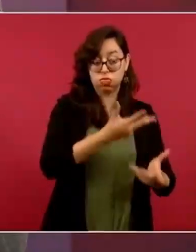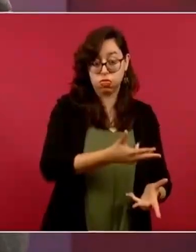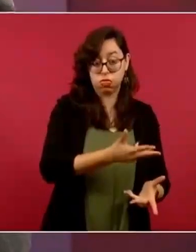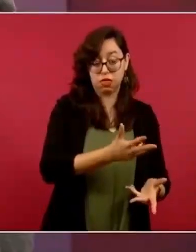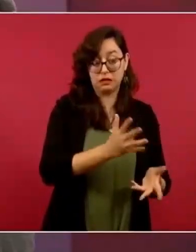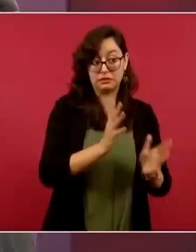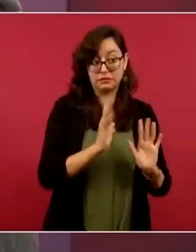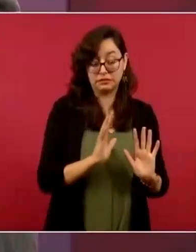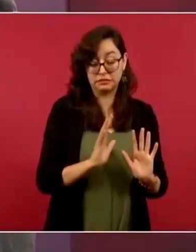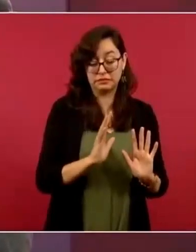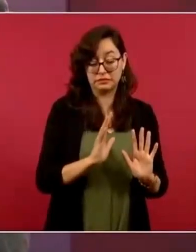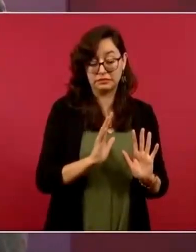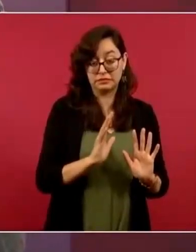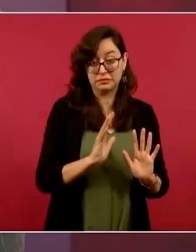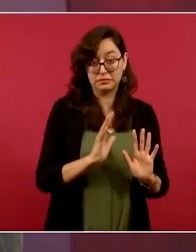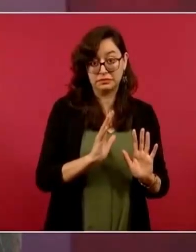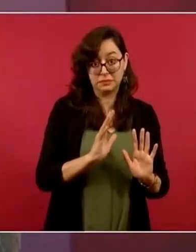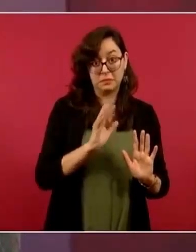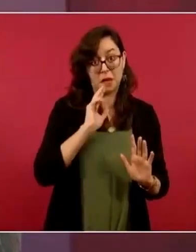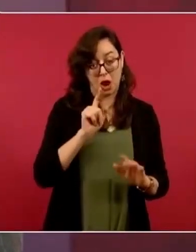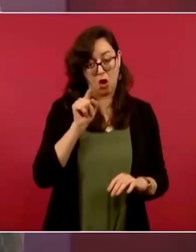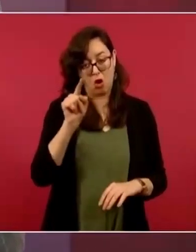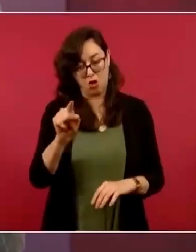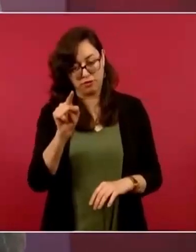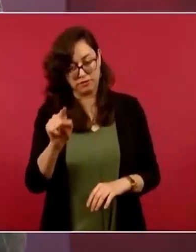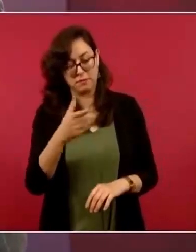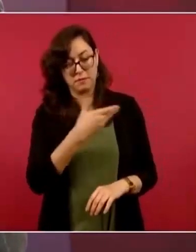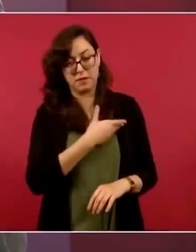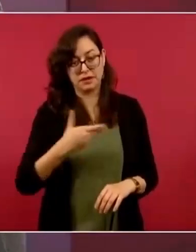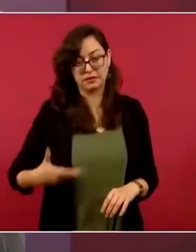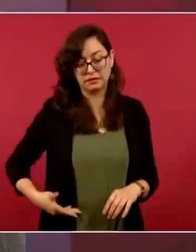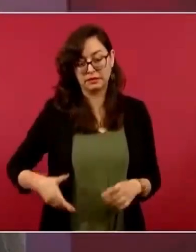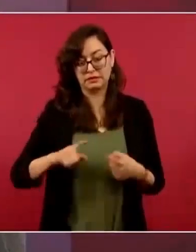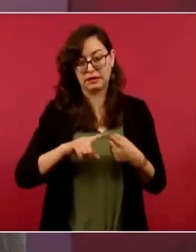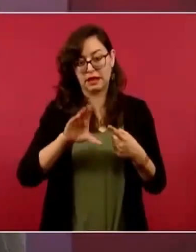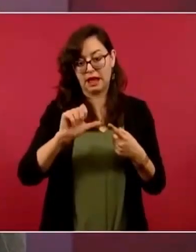él explique. Y también Fox,